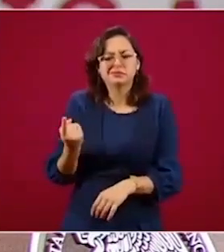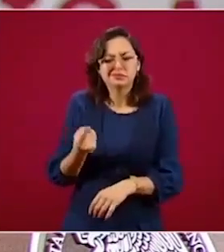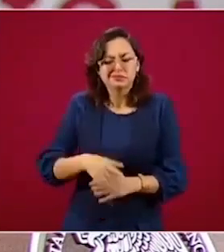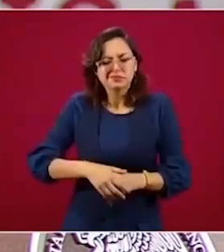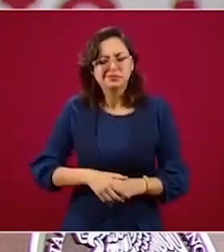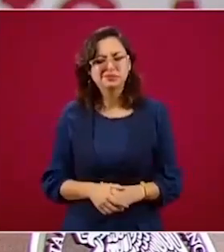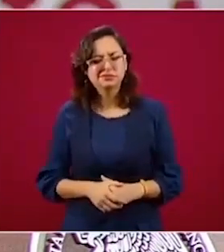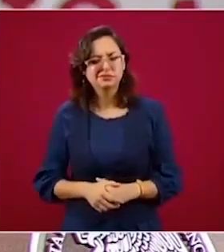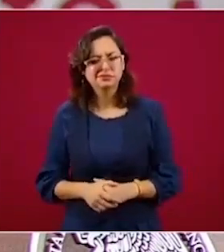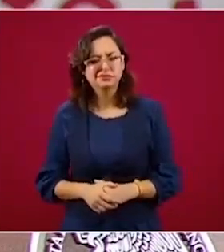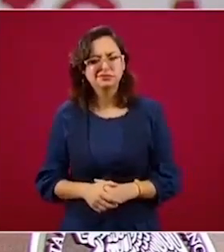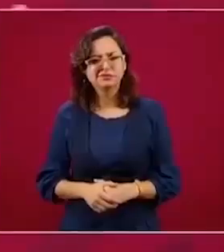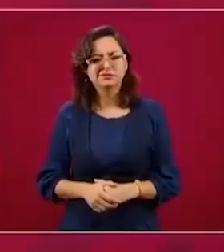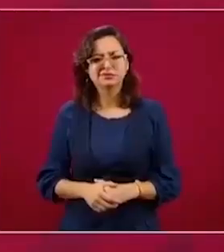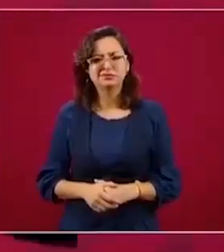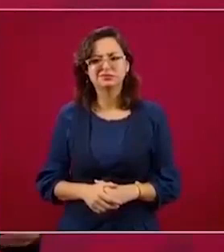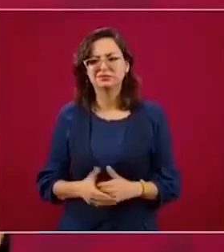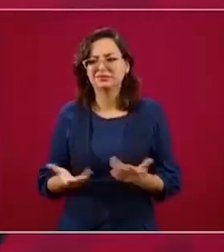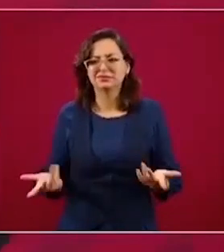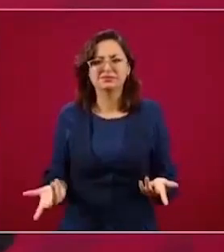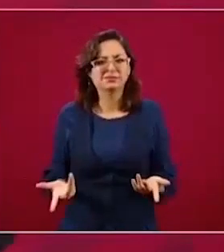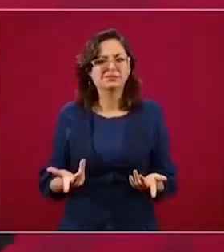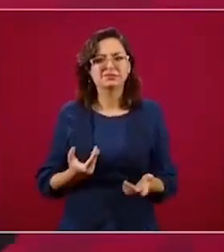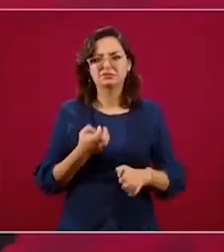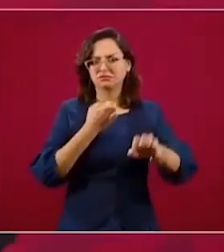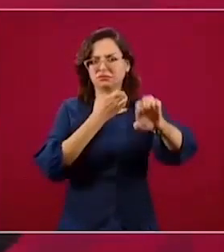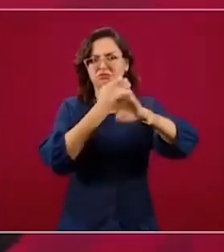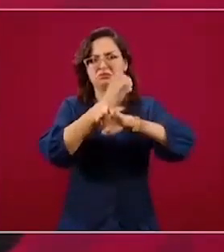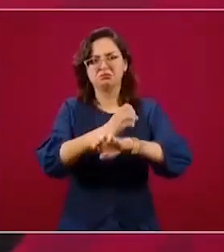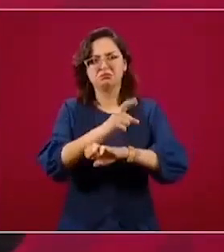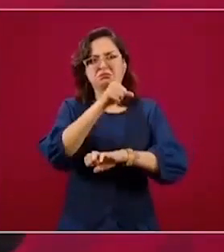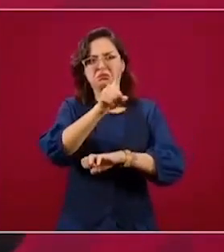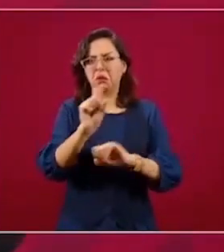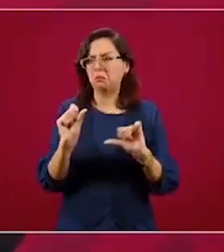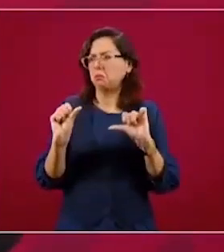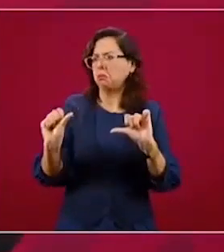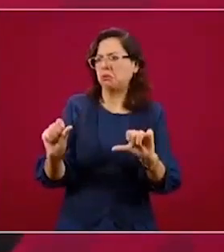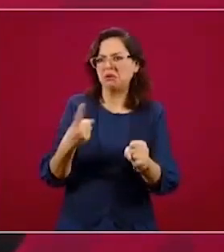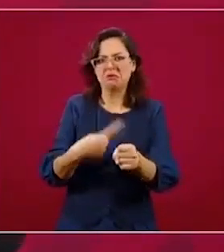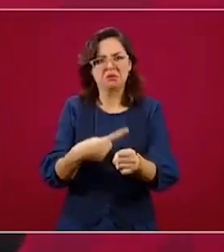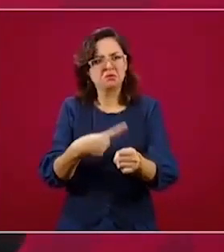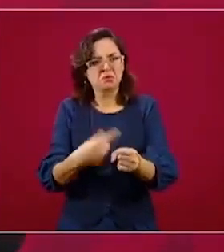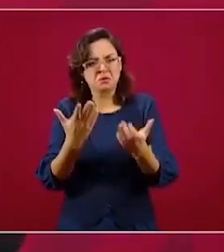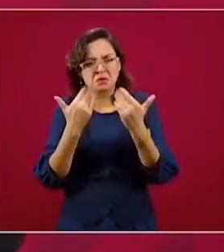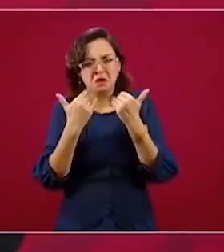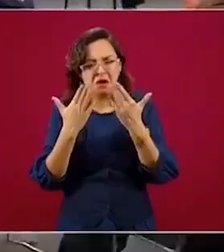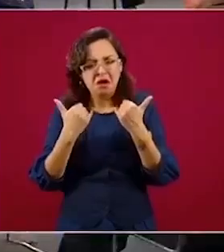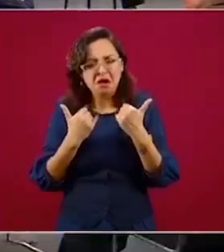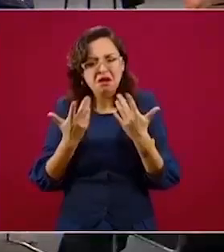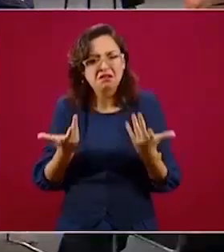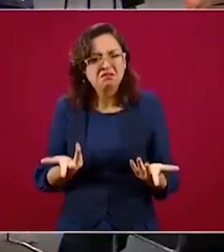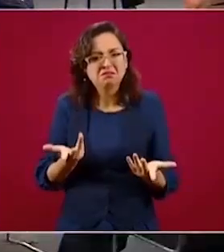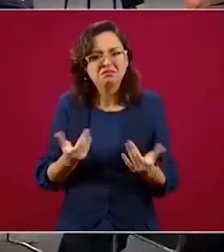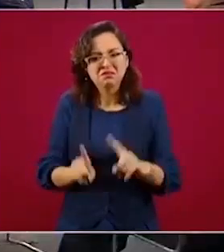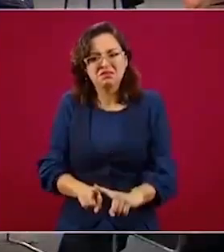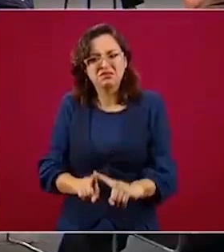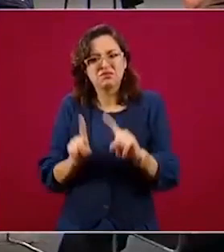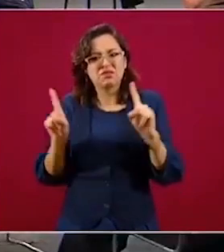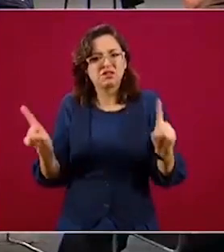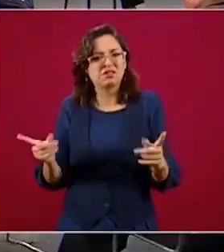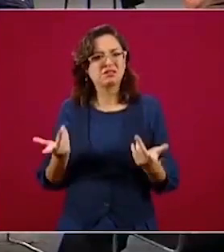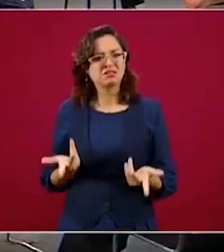porque son realidades distintas y se trata de la educación,